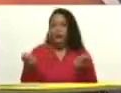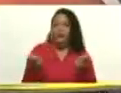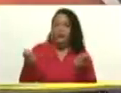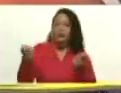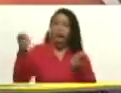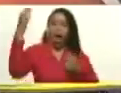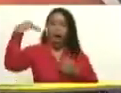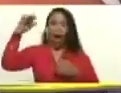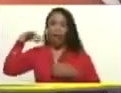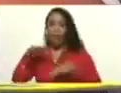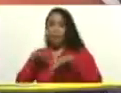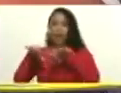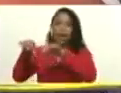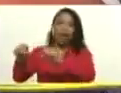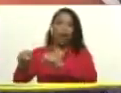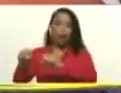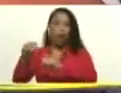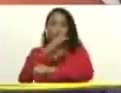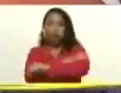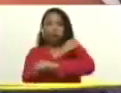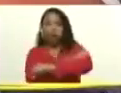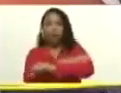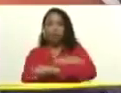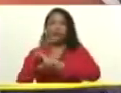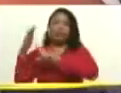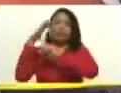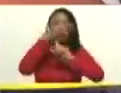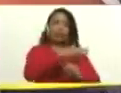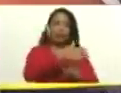imperial, oligárquico, explotador.